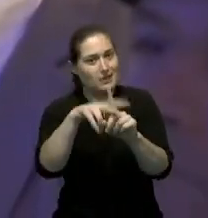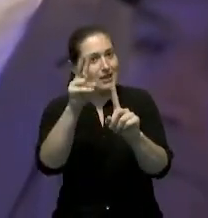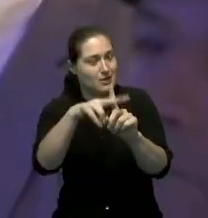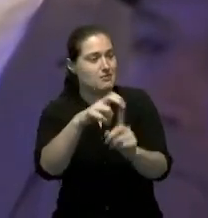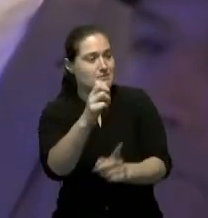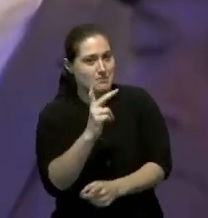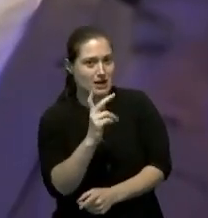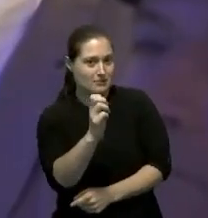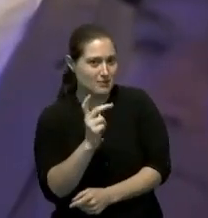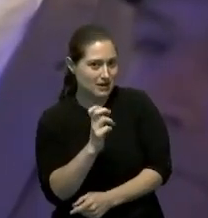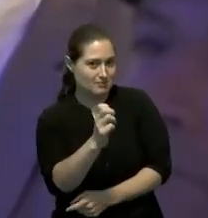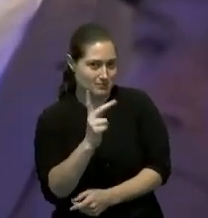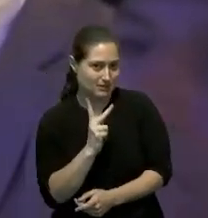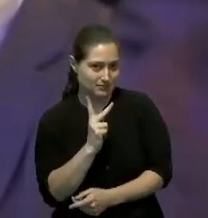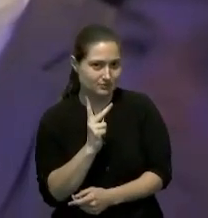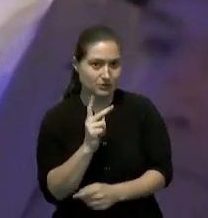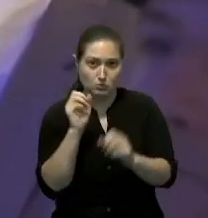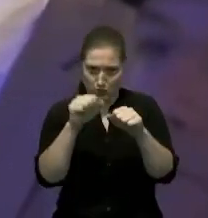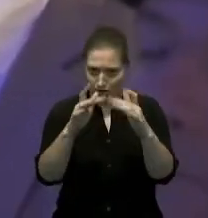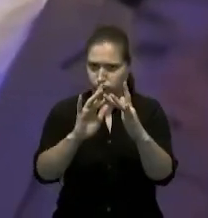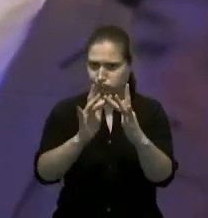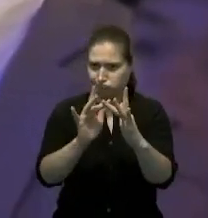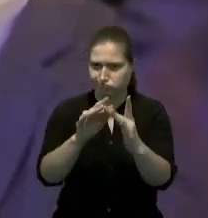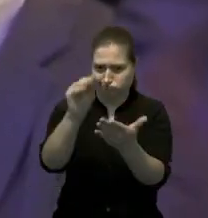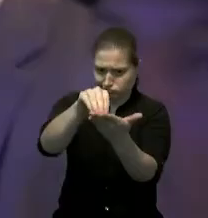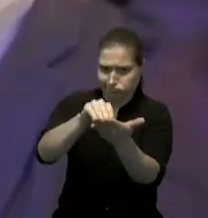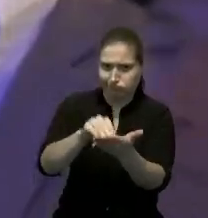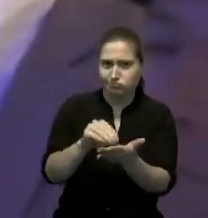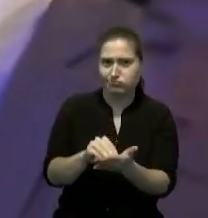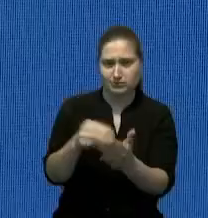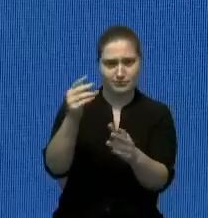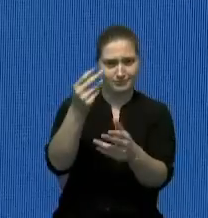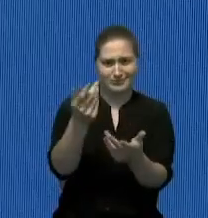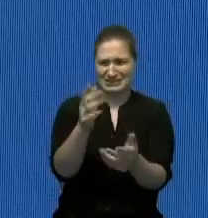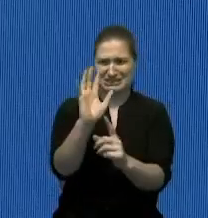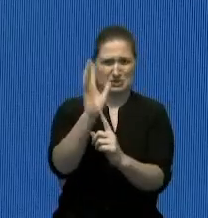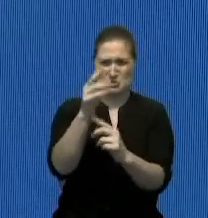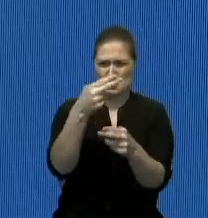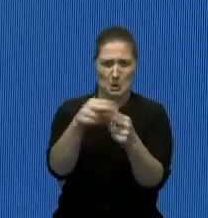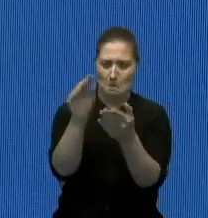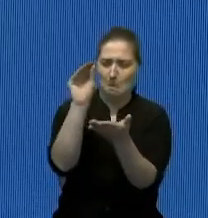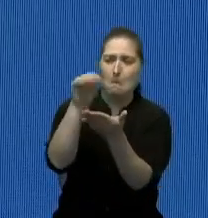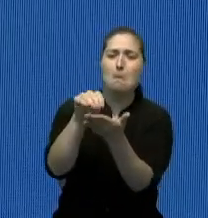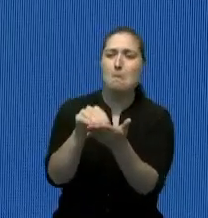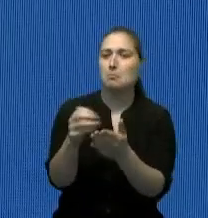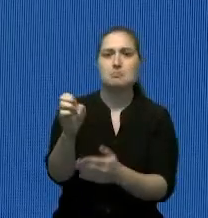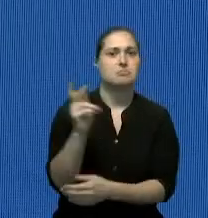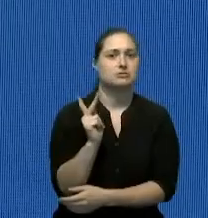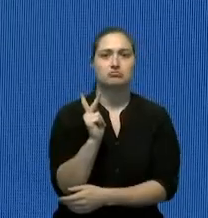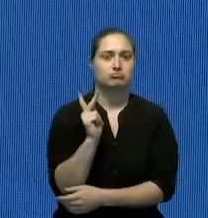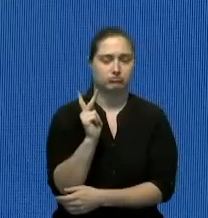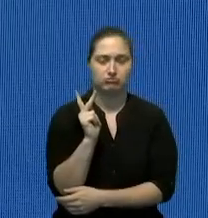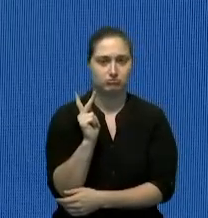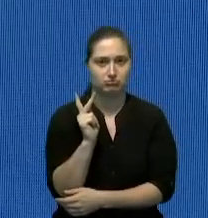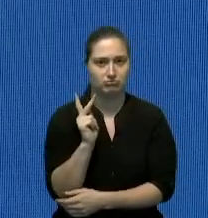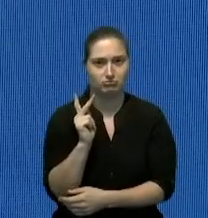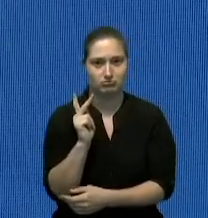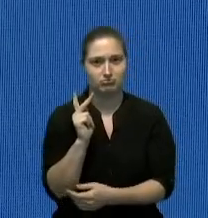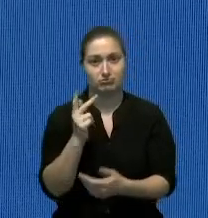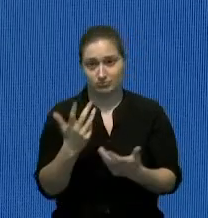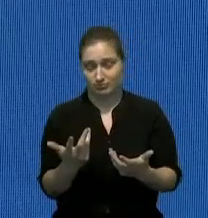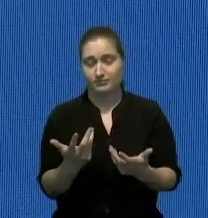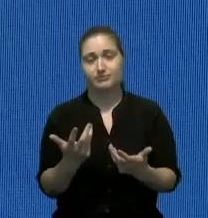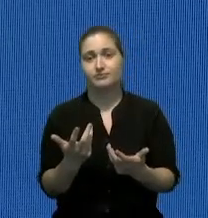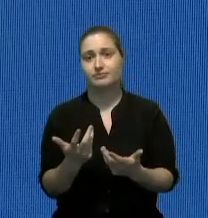que lo pueda hacer incluso de manera digital y repito lo que le toma son 5 minutos y ahí se hacen muchas obras como se